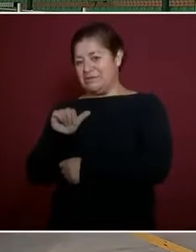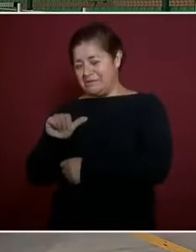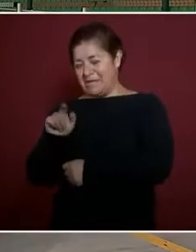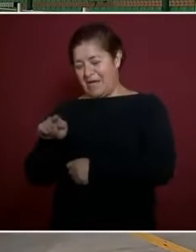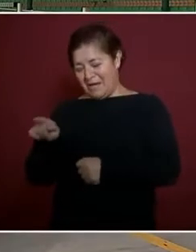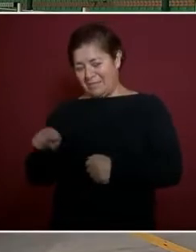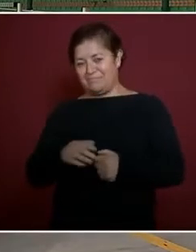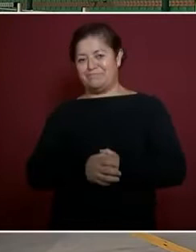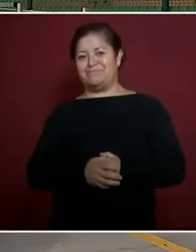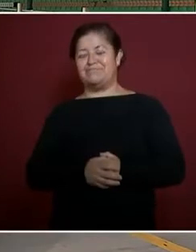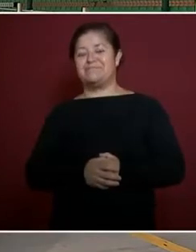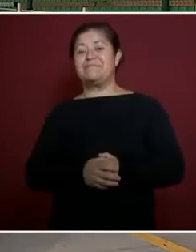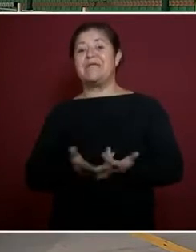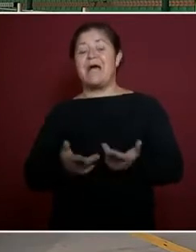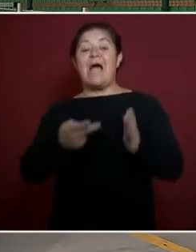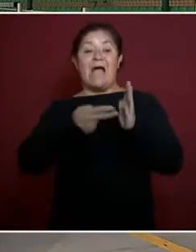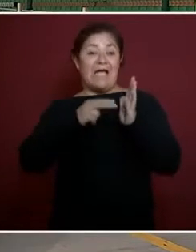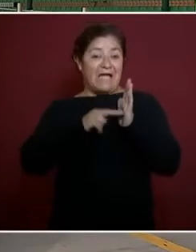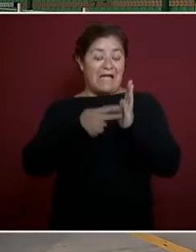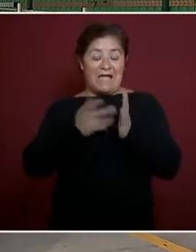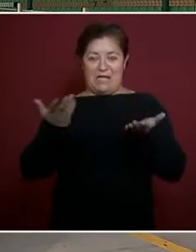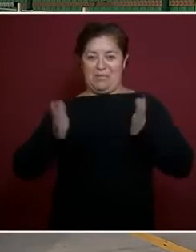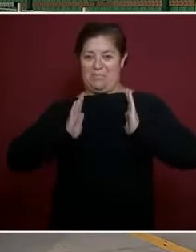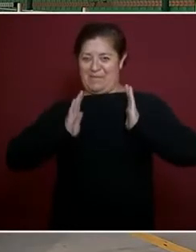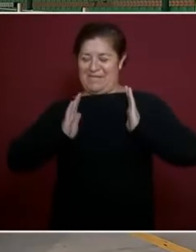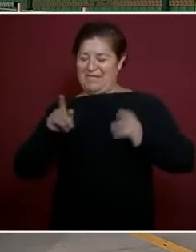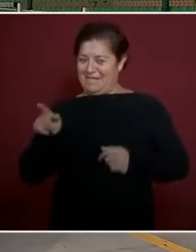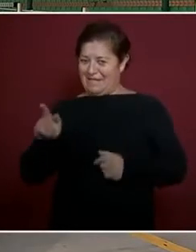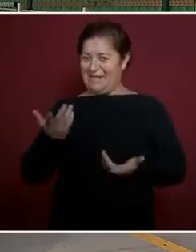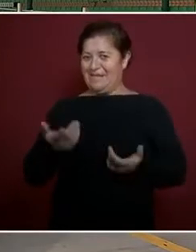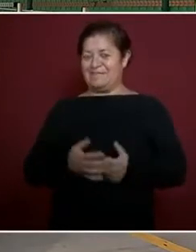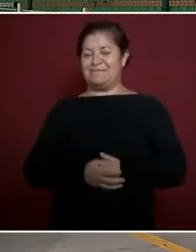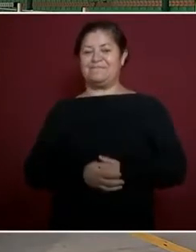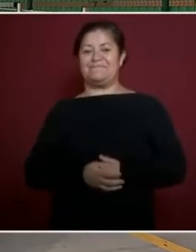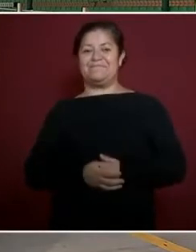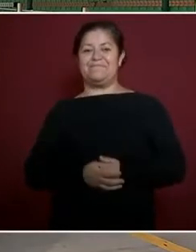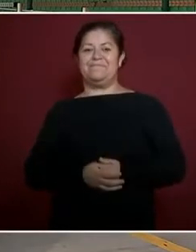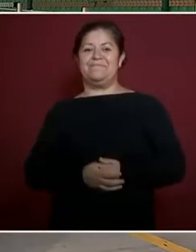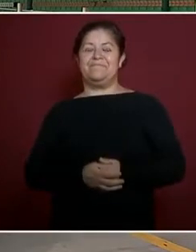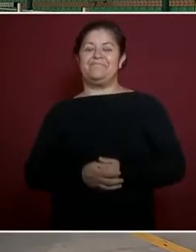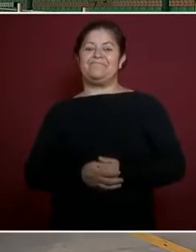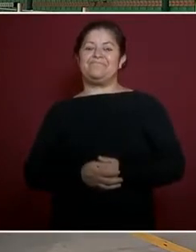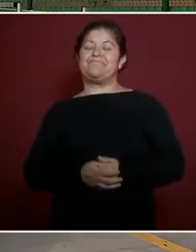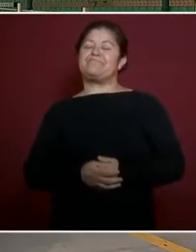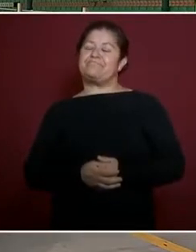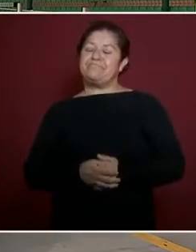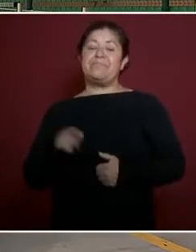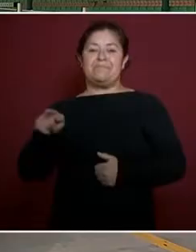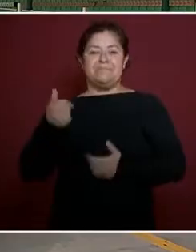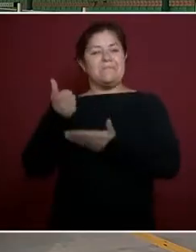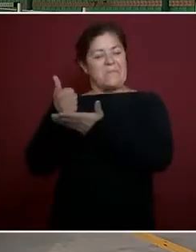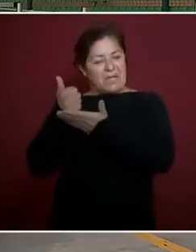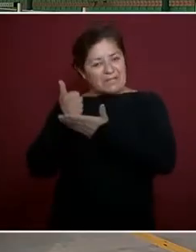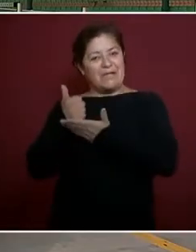agradecerle a los ingenieros militares, porque nos ayudan